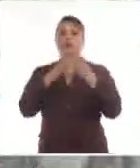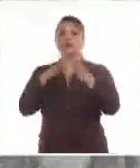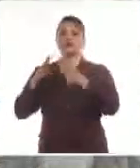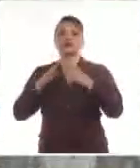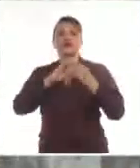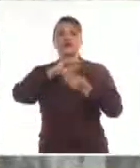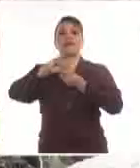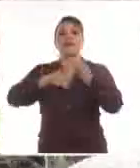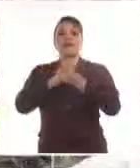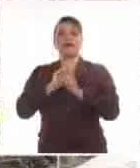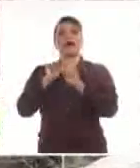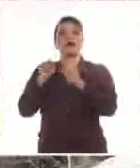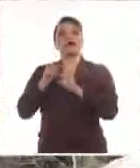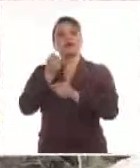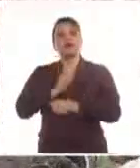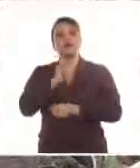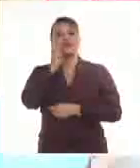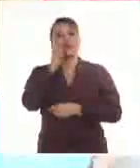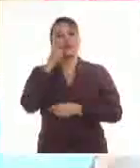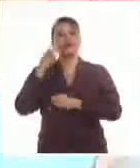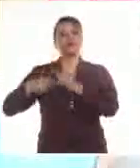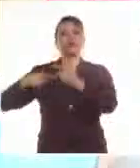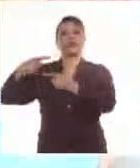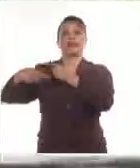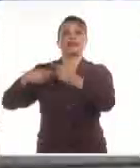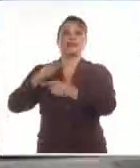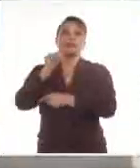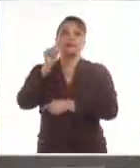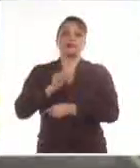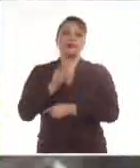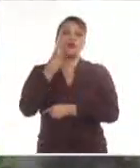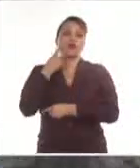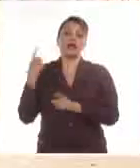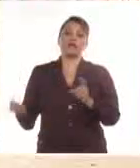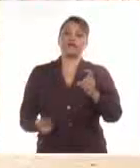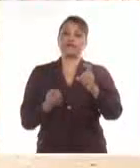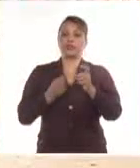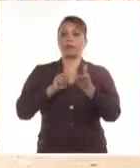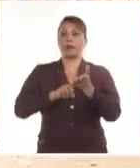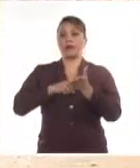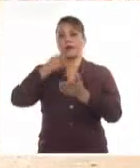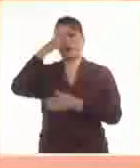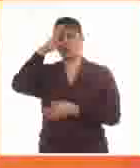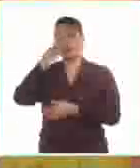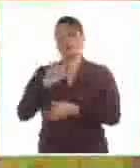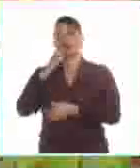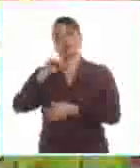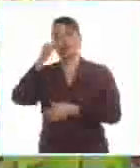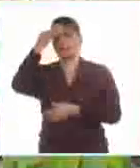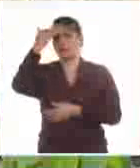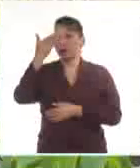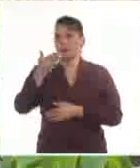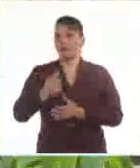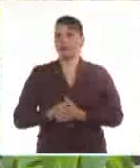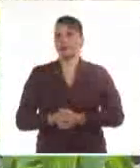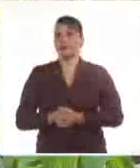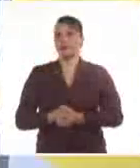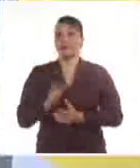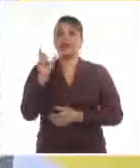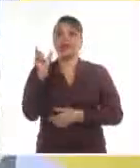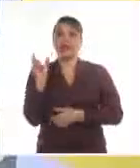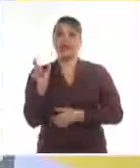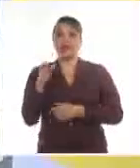en la cual sus hijos son descendientes de quienes una vez el padre de la patria dijo gracias. En esta fecha de